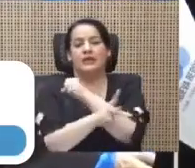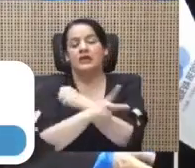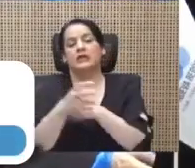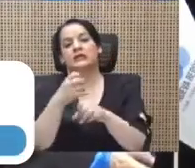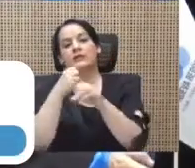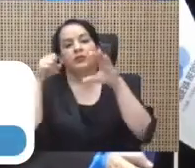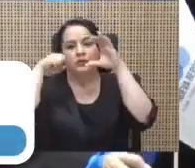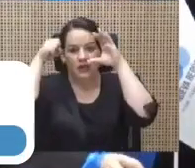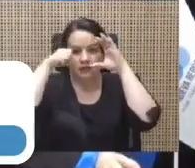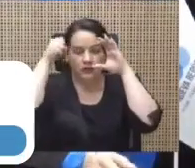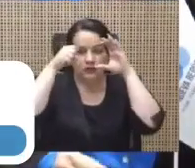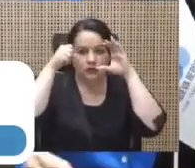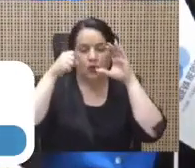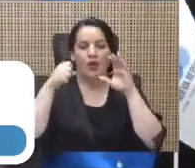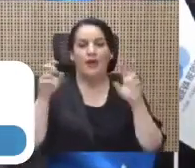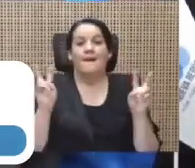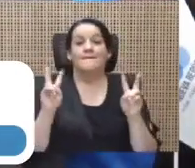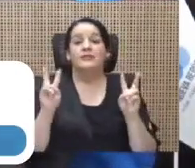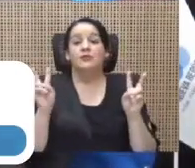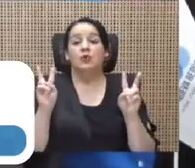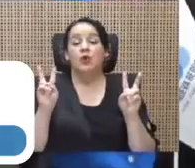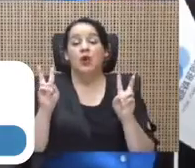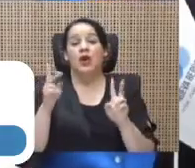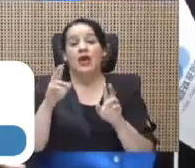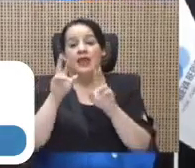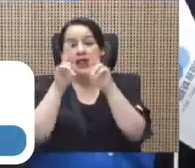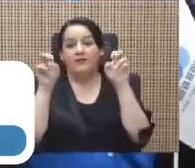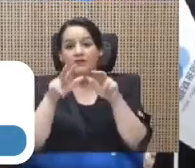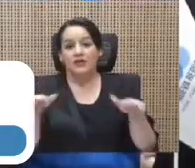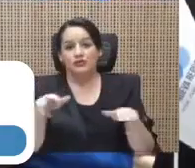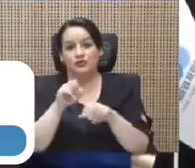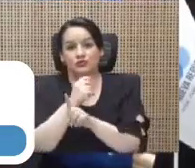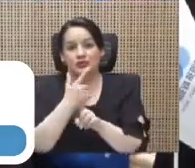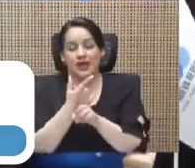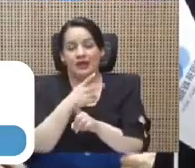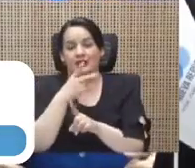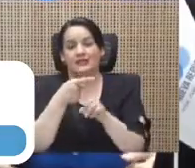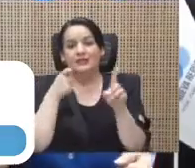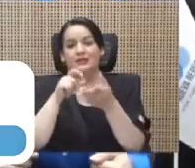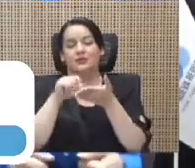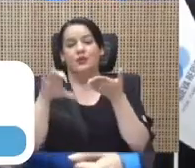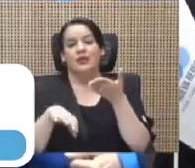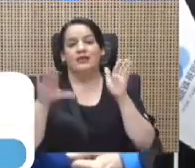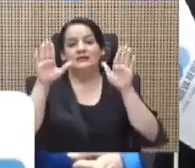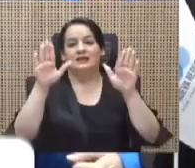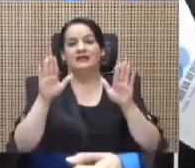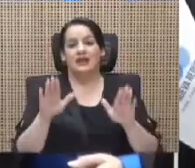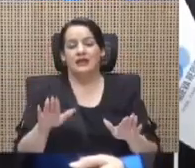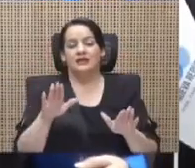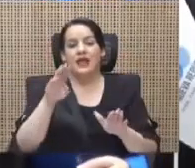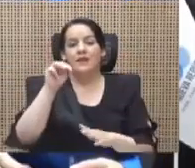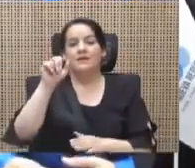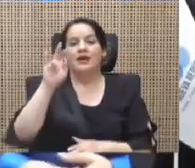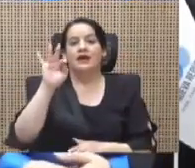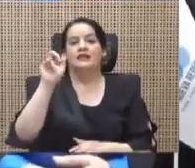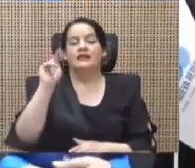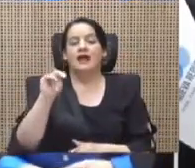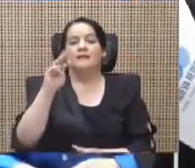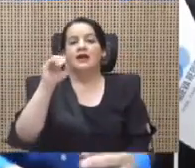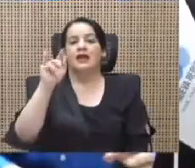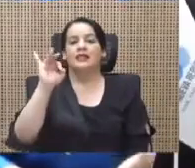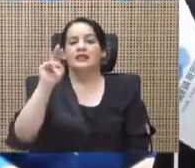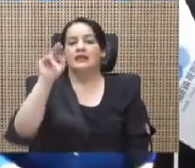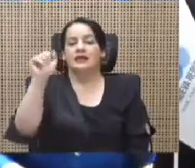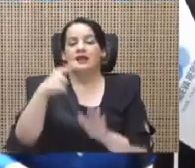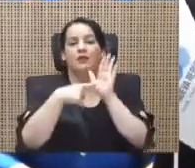nuestras redes sociales desde la Escuela La Excelencia en Batán de Matina para mostrar las condiciones y ahí les voy a mostrar precisamente estas imágenes